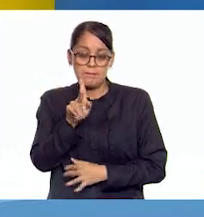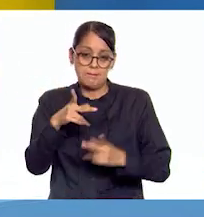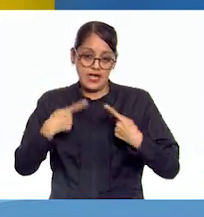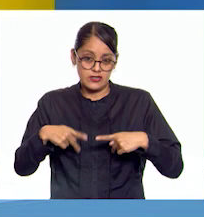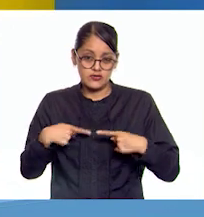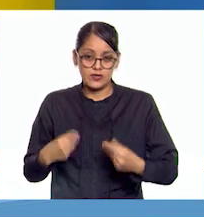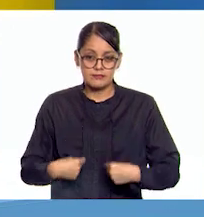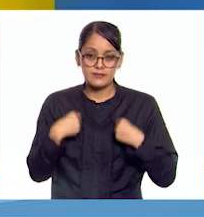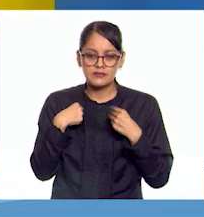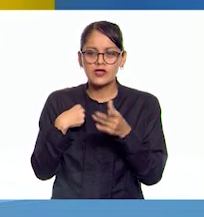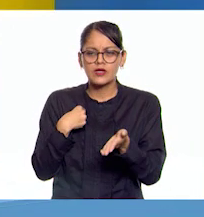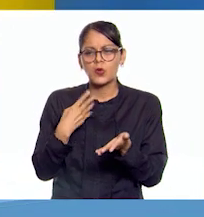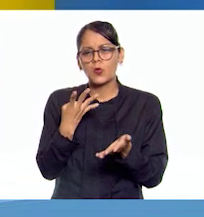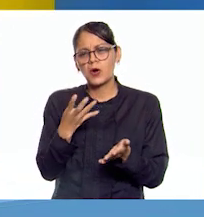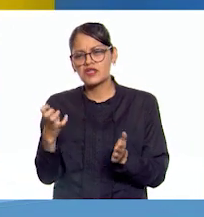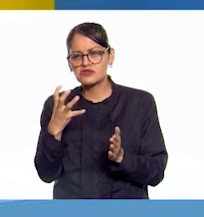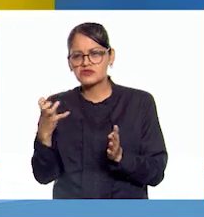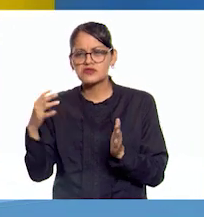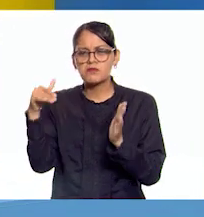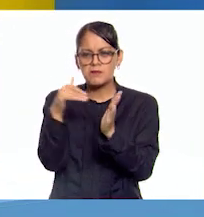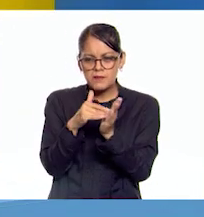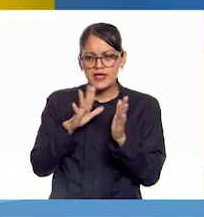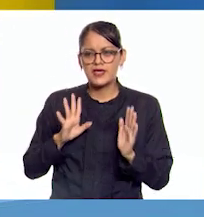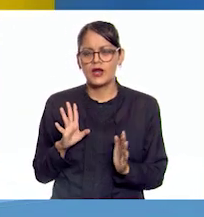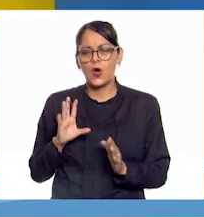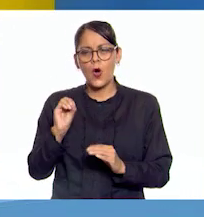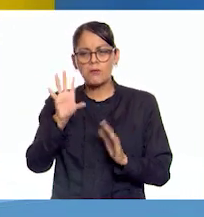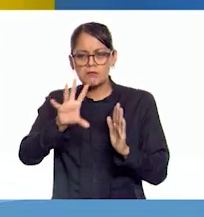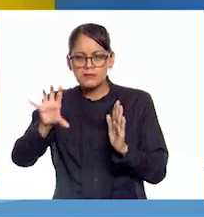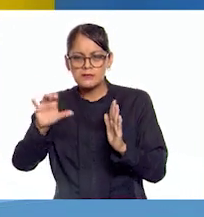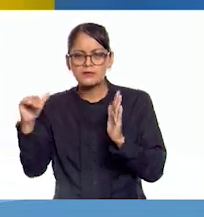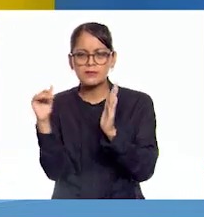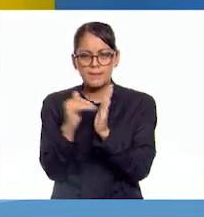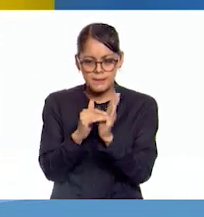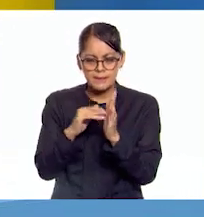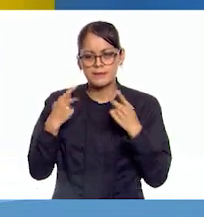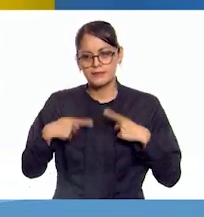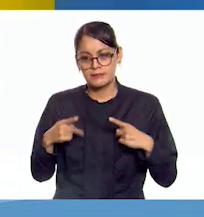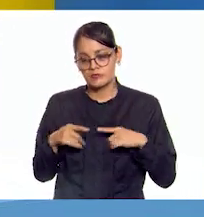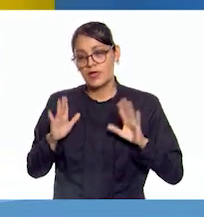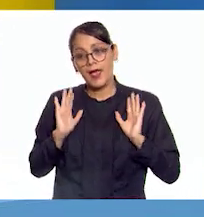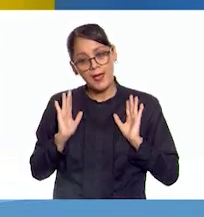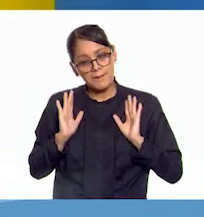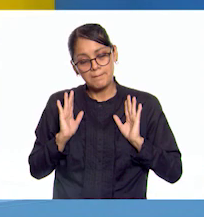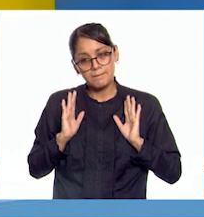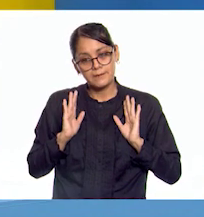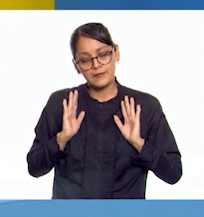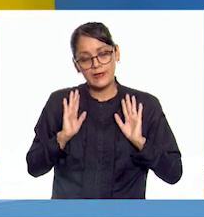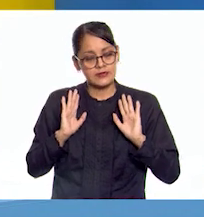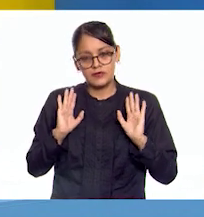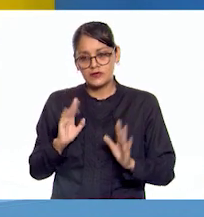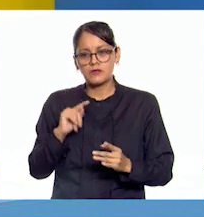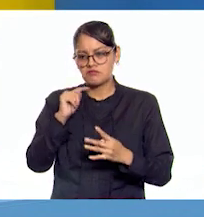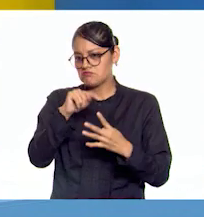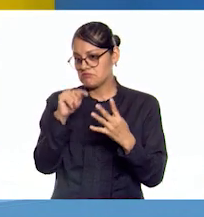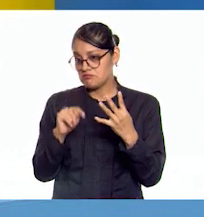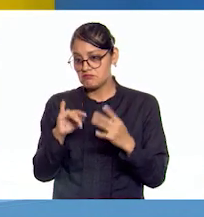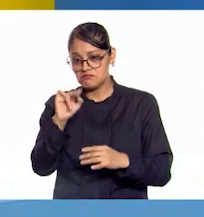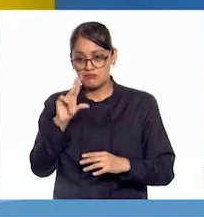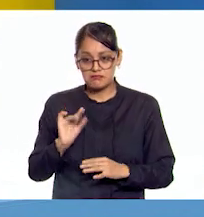entre los 400 mil y los 500 mil habitantes. Sea como sea, lo cierto es que